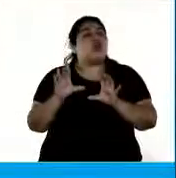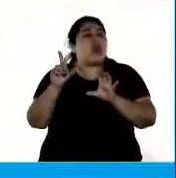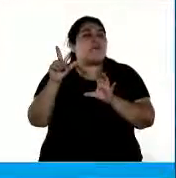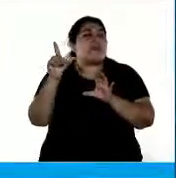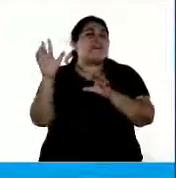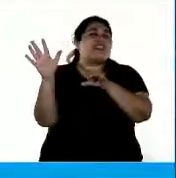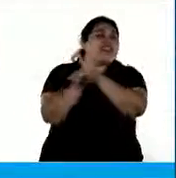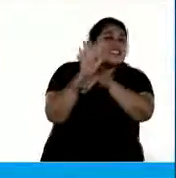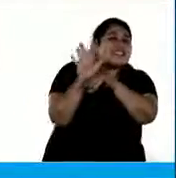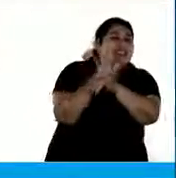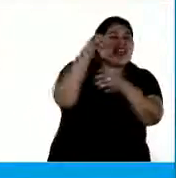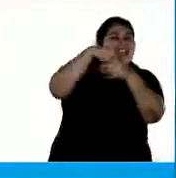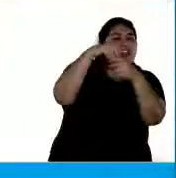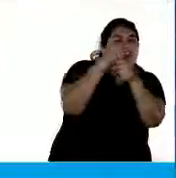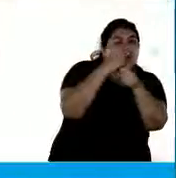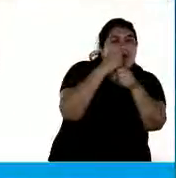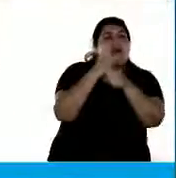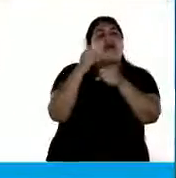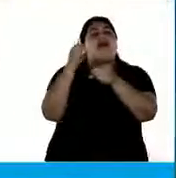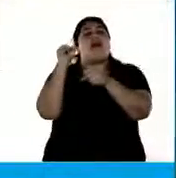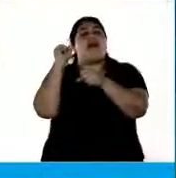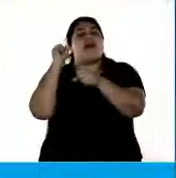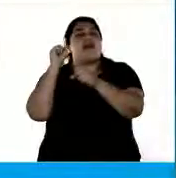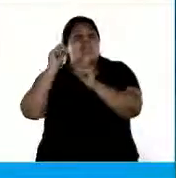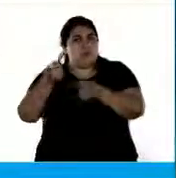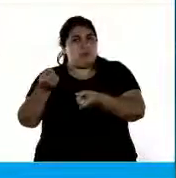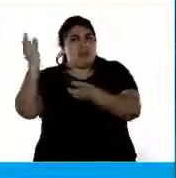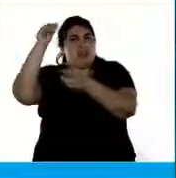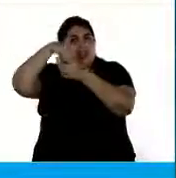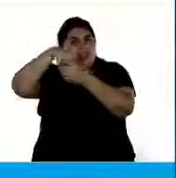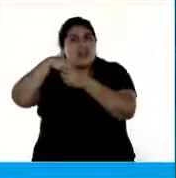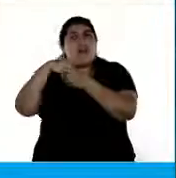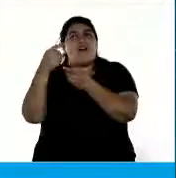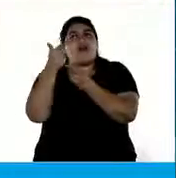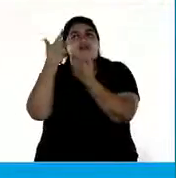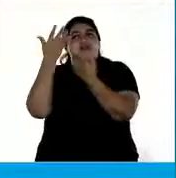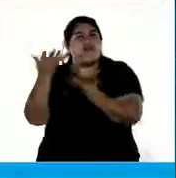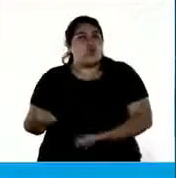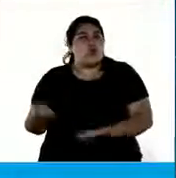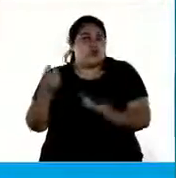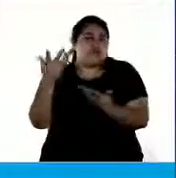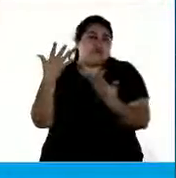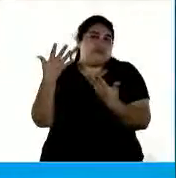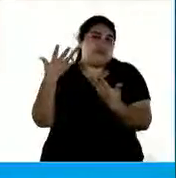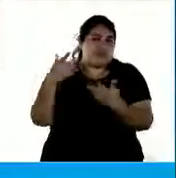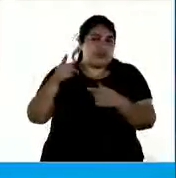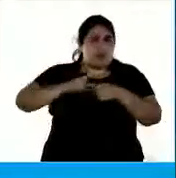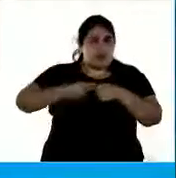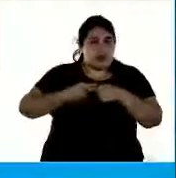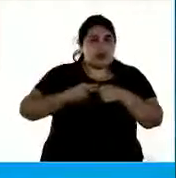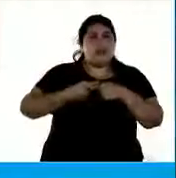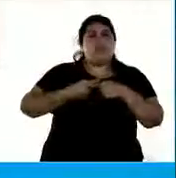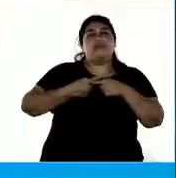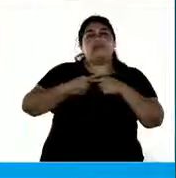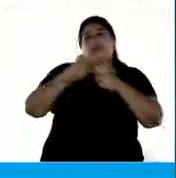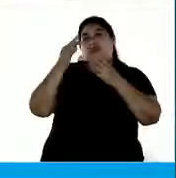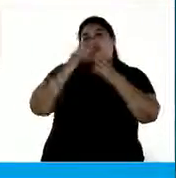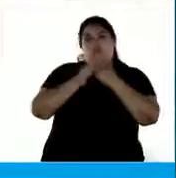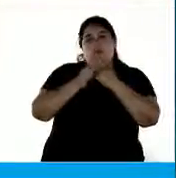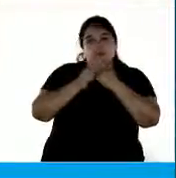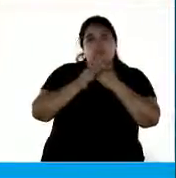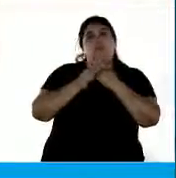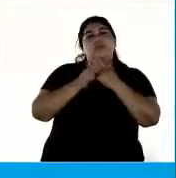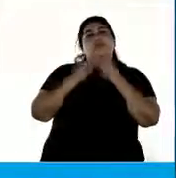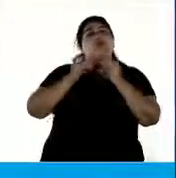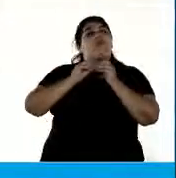sino también como una figura destacada en la política comprometido con la